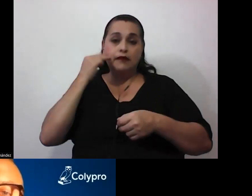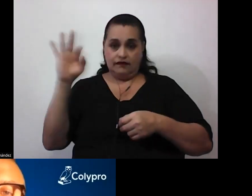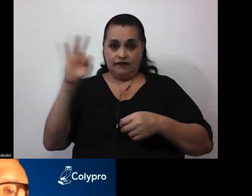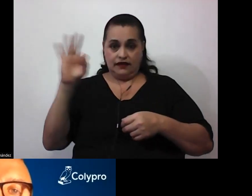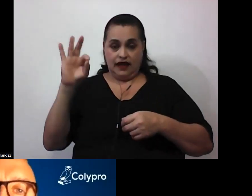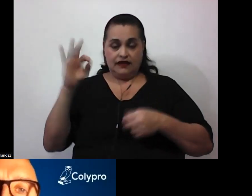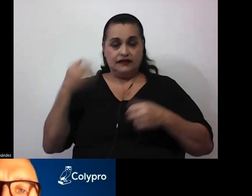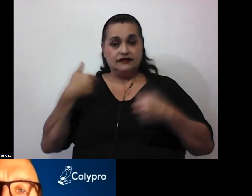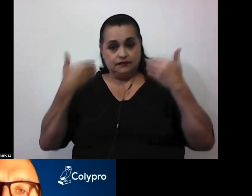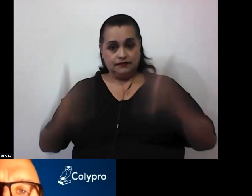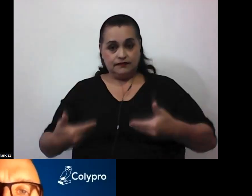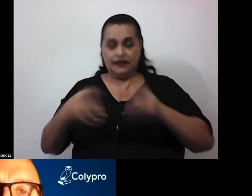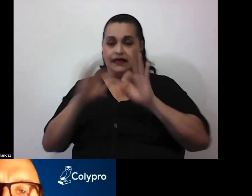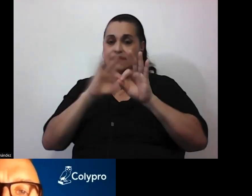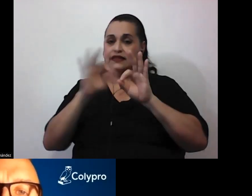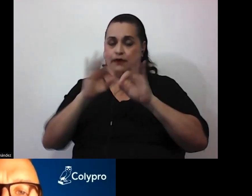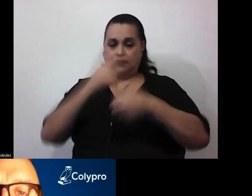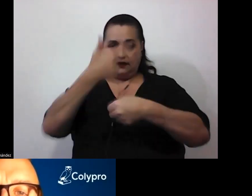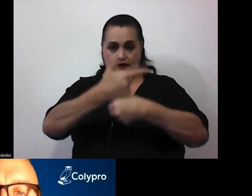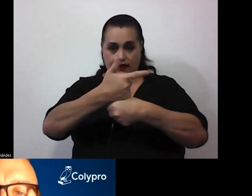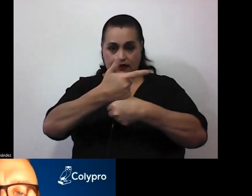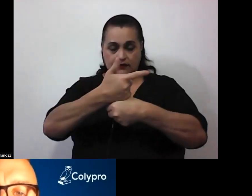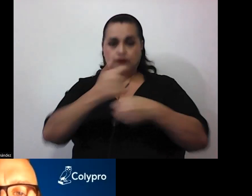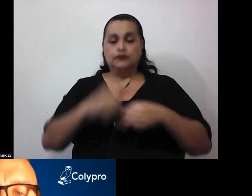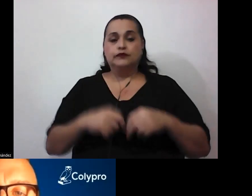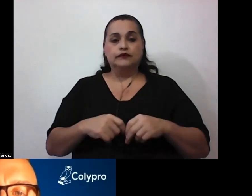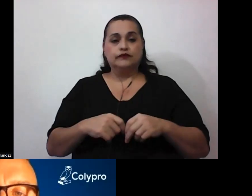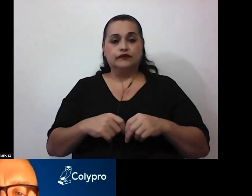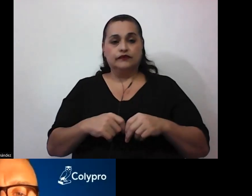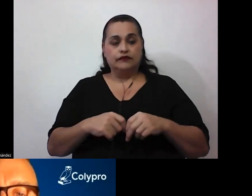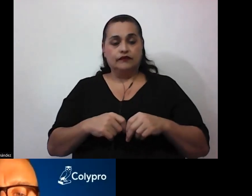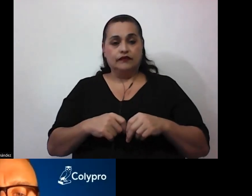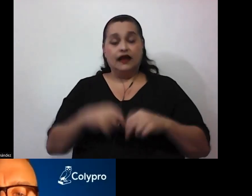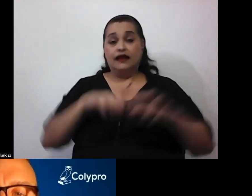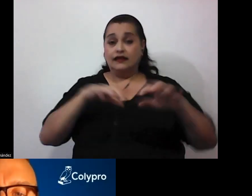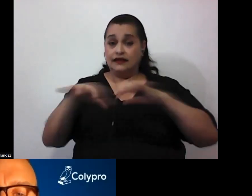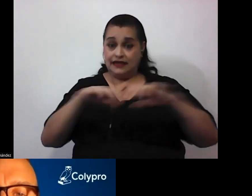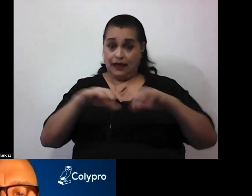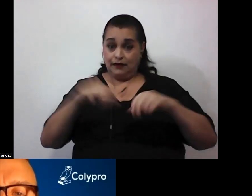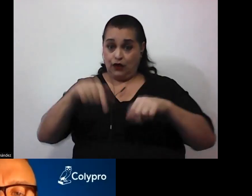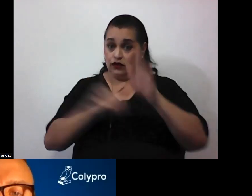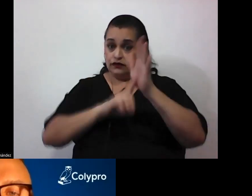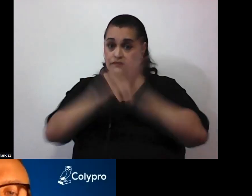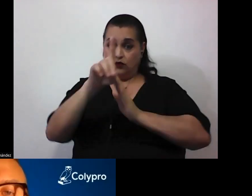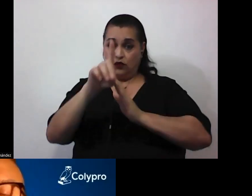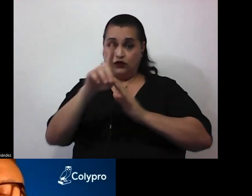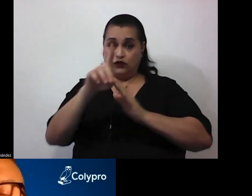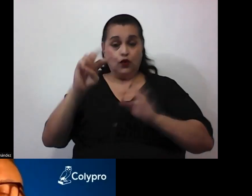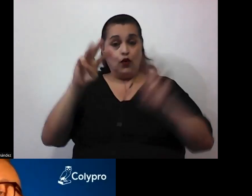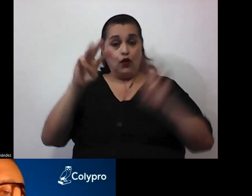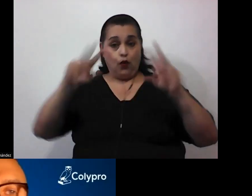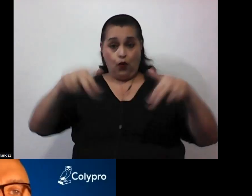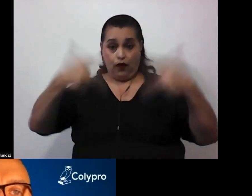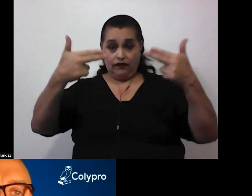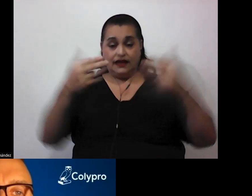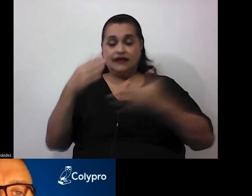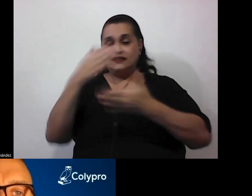estará ayudándonos con la interpretación en inglés. La dinámica por desarrollar en este webinario se divide en